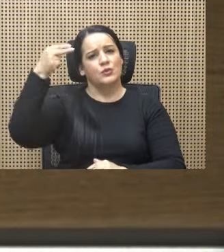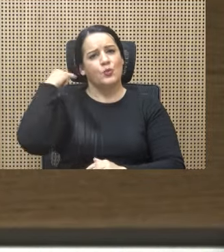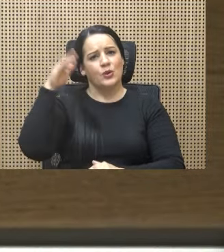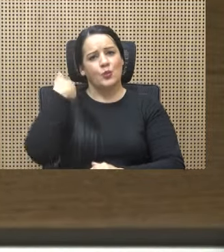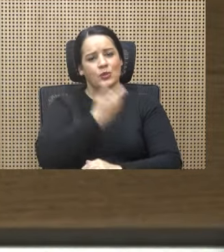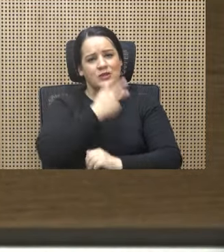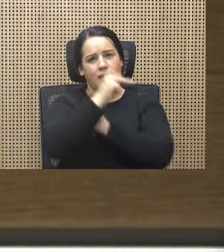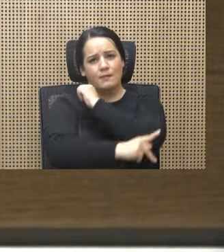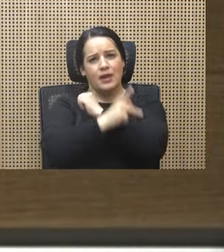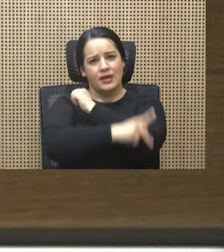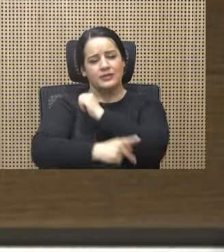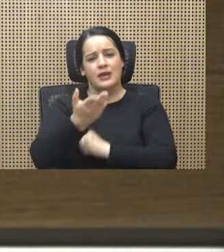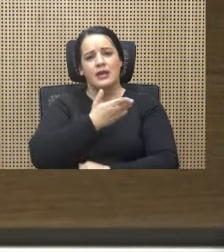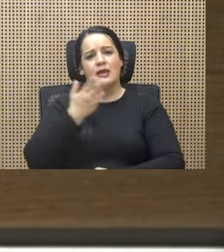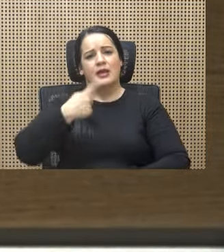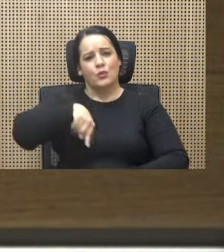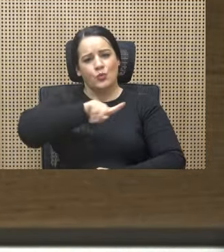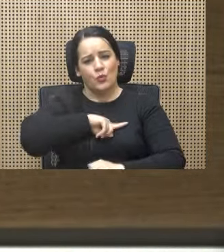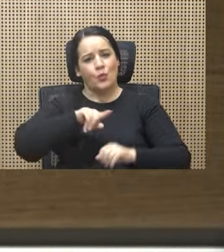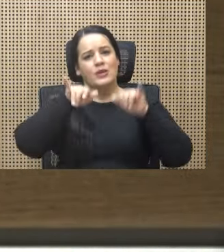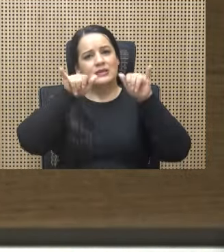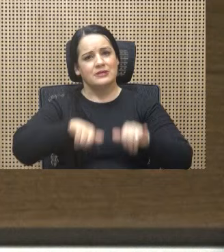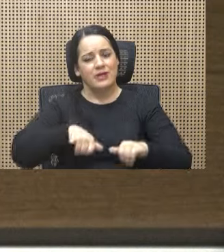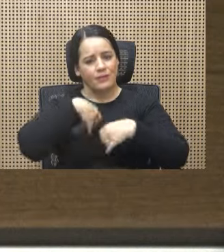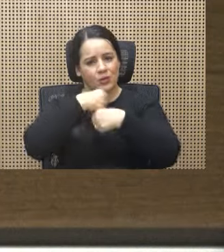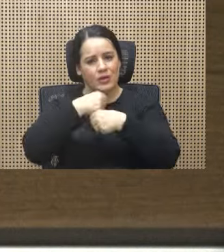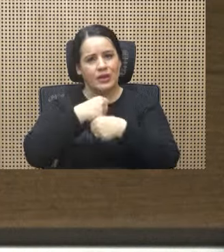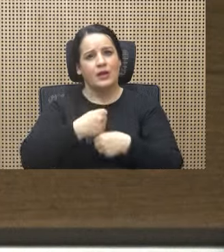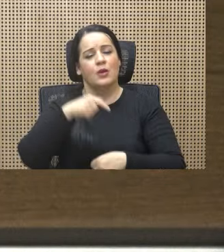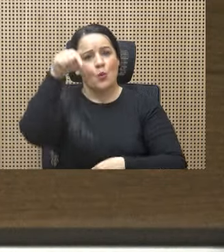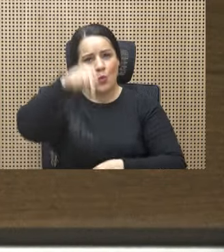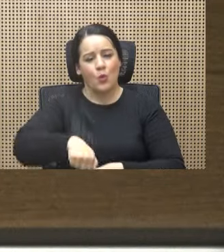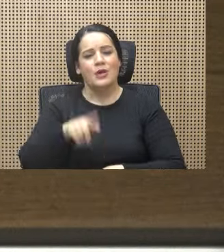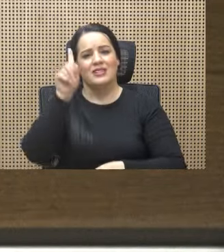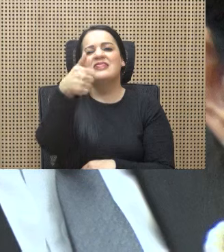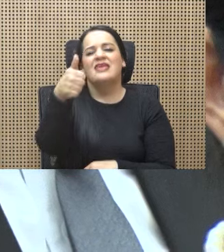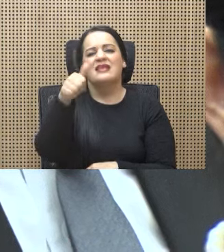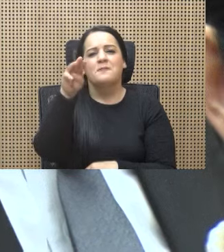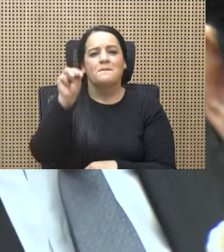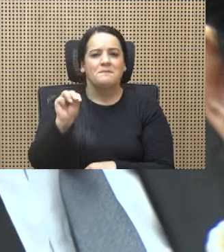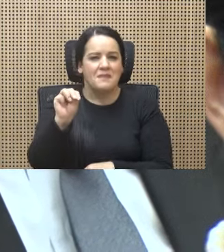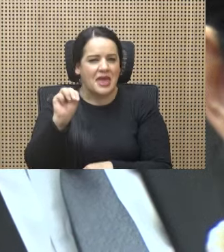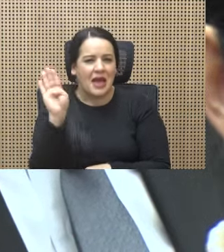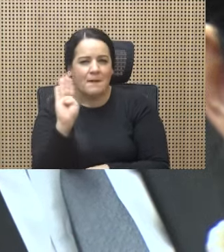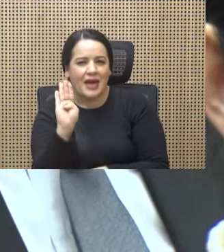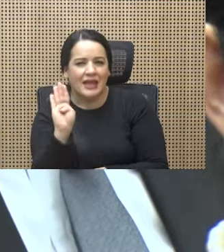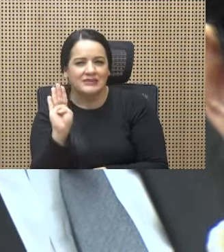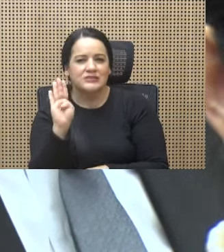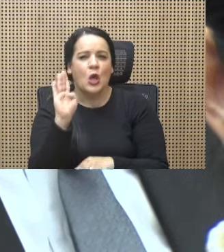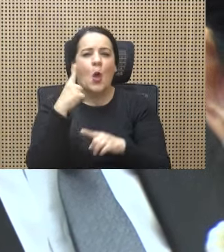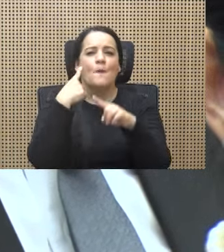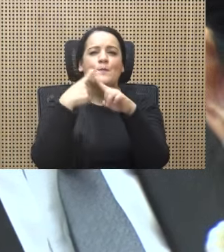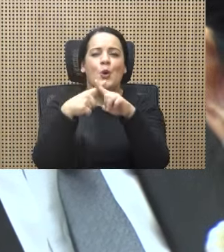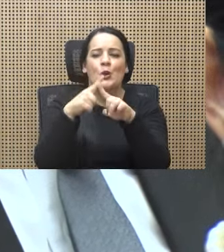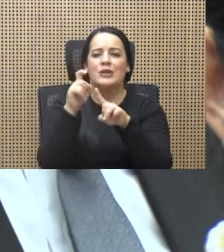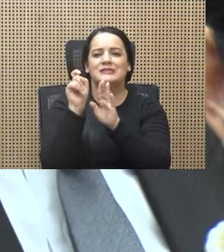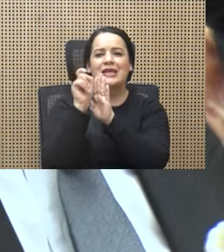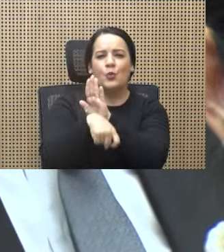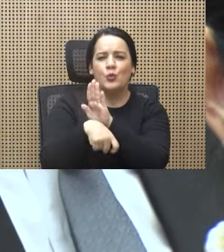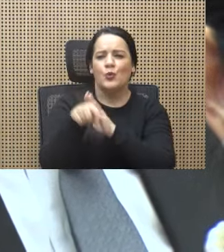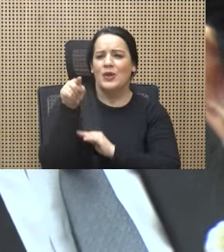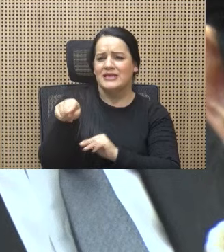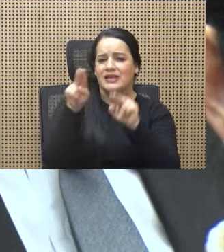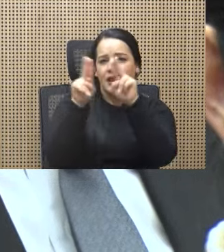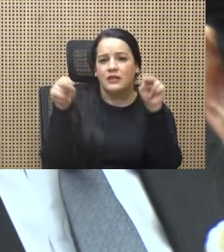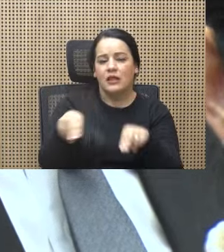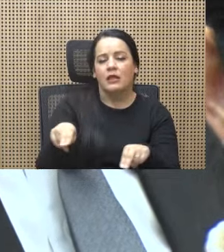resolvió el caos en Alajuela y anunció que terminará la ruta a San Carlos. En lo que respecta al campo educativo, aseguró